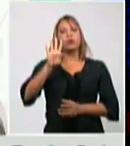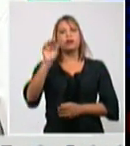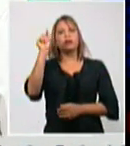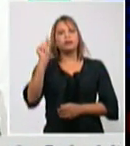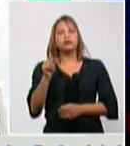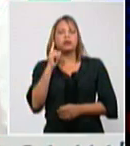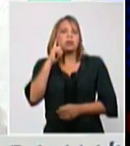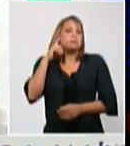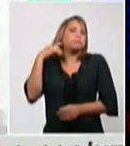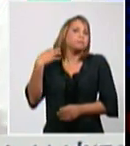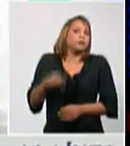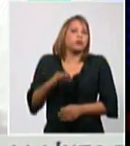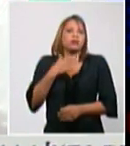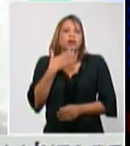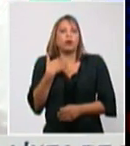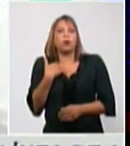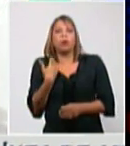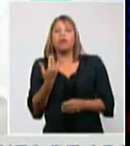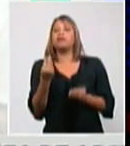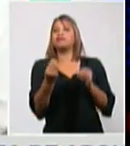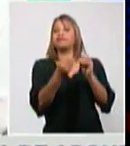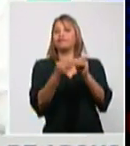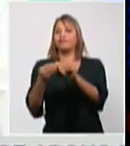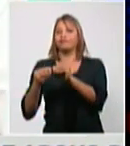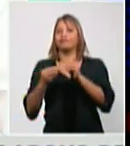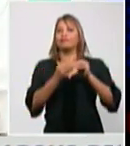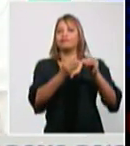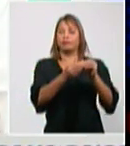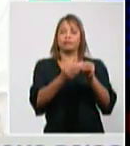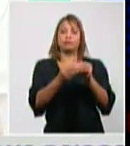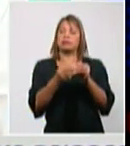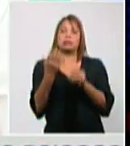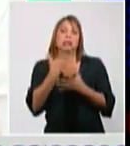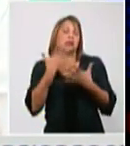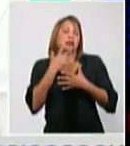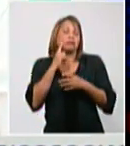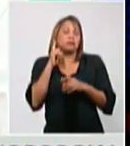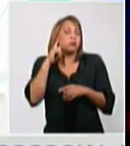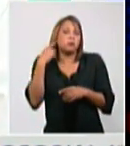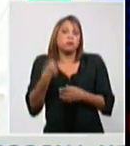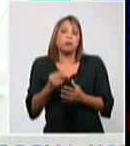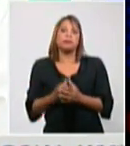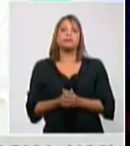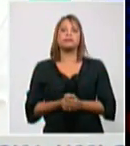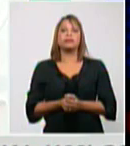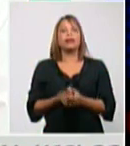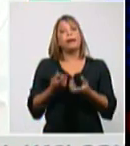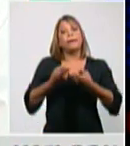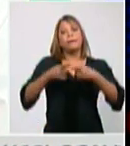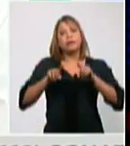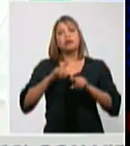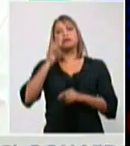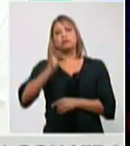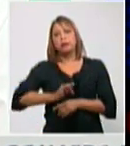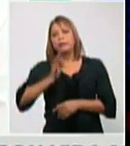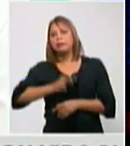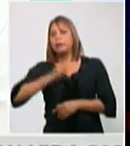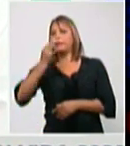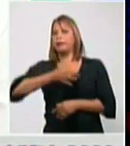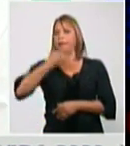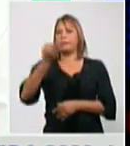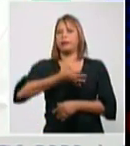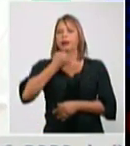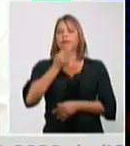precisar la fuente de infección en el día de ayer. Pero que como siempre decimos se busca,